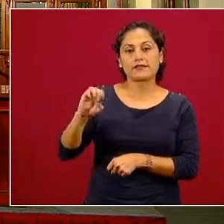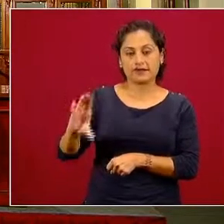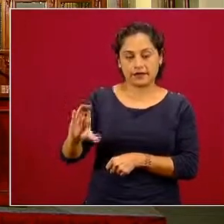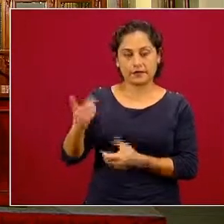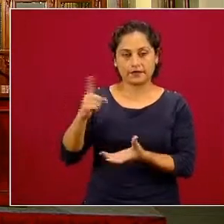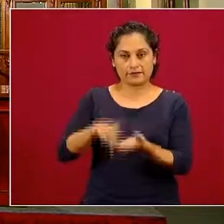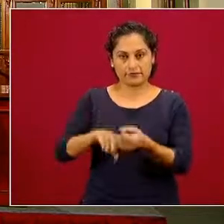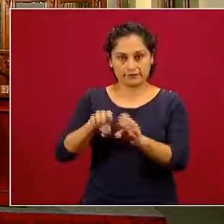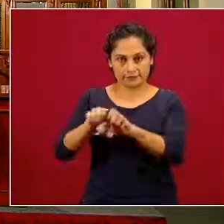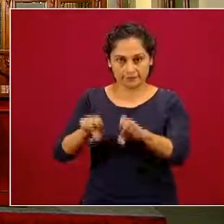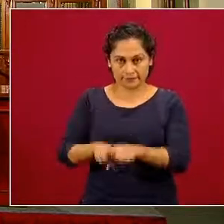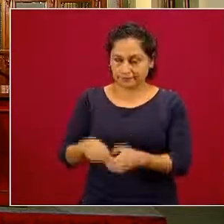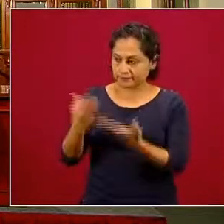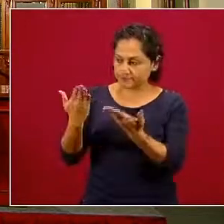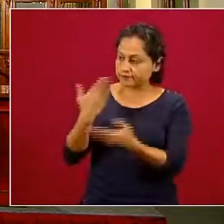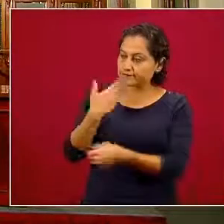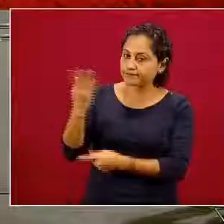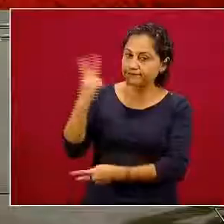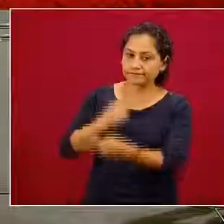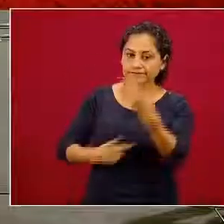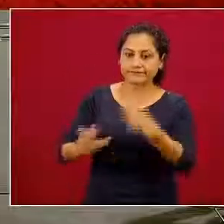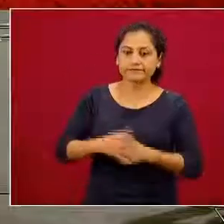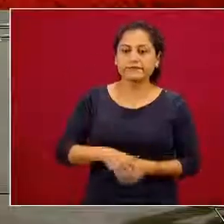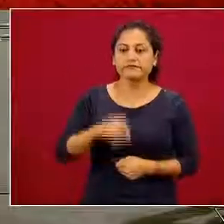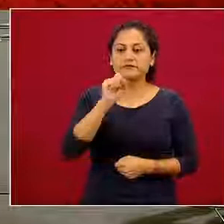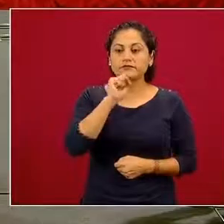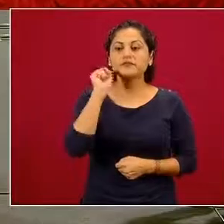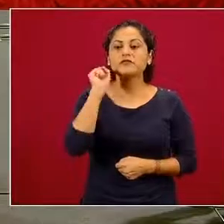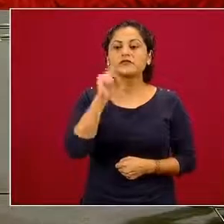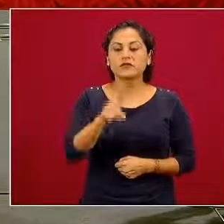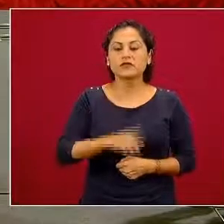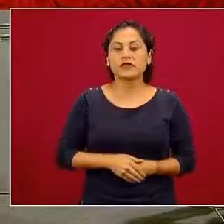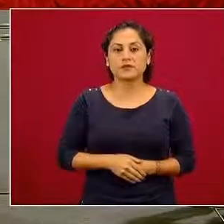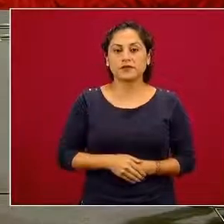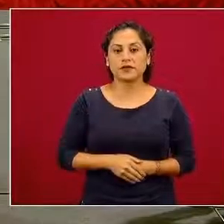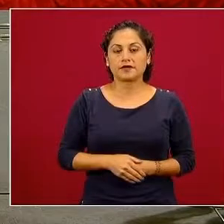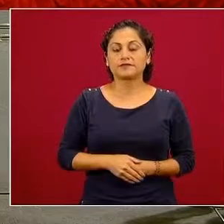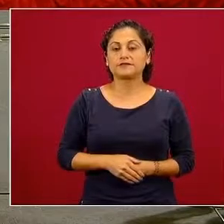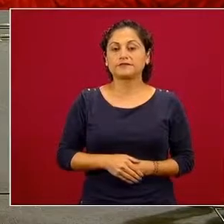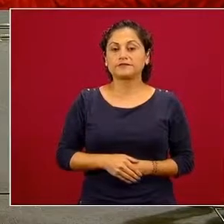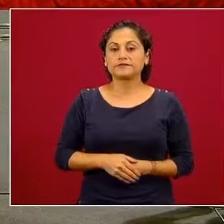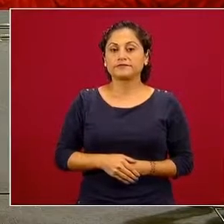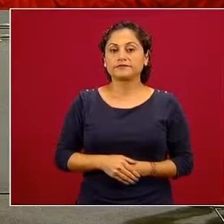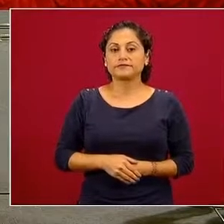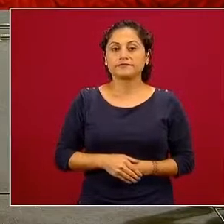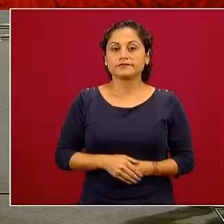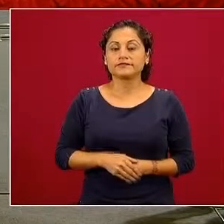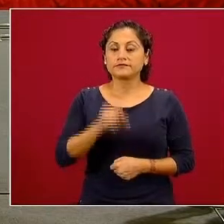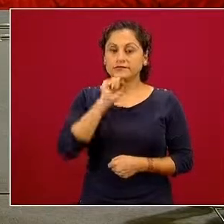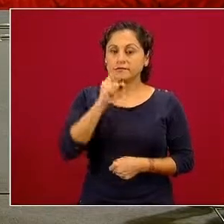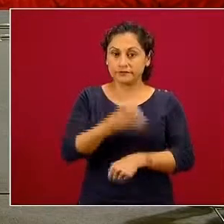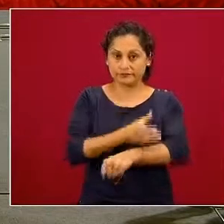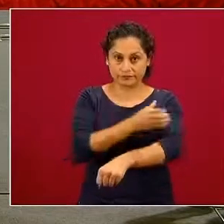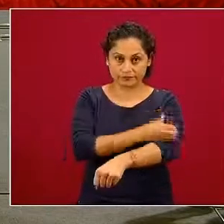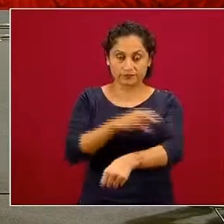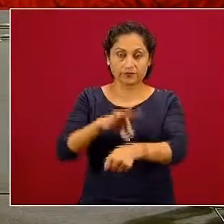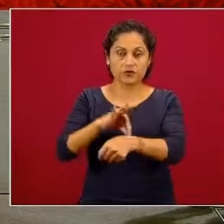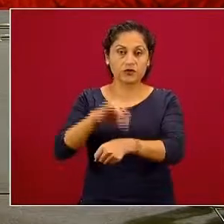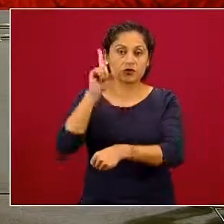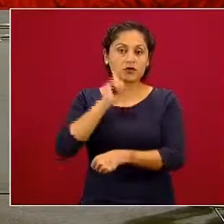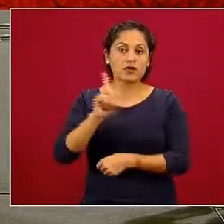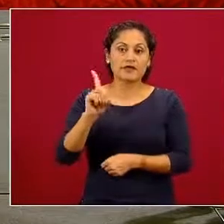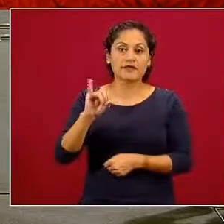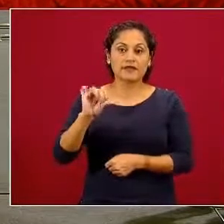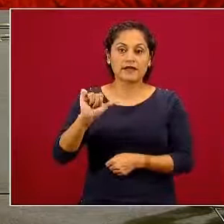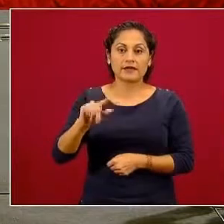Bienvenido. Gracias, Juan Manuel. Nos acompaña también nuestra querida y apreciada colega, la doctora Diana Iris Tejadilla